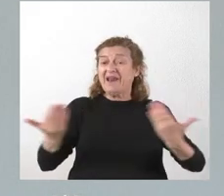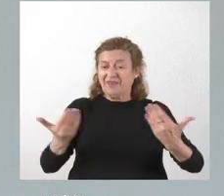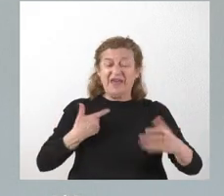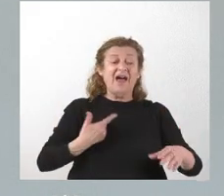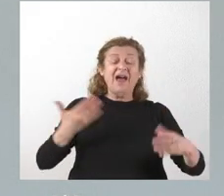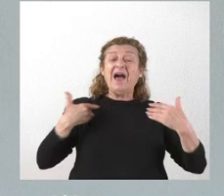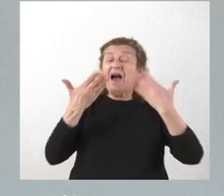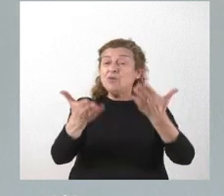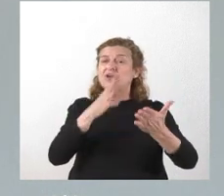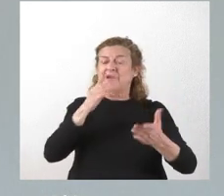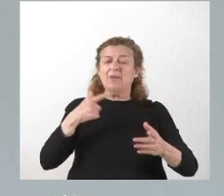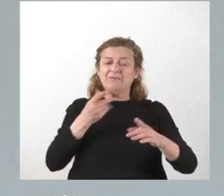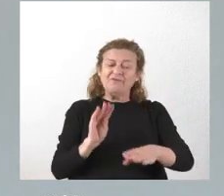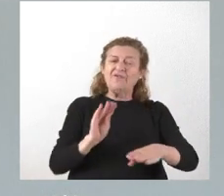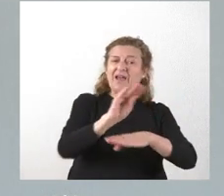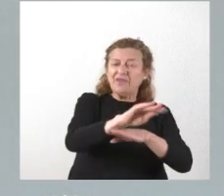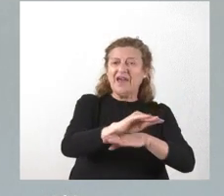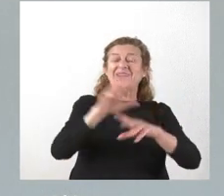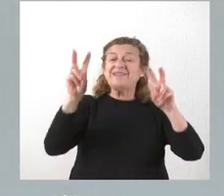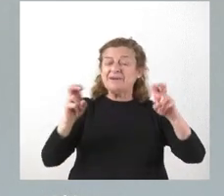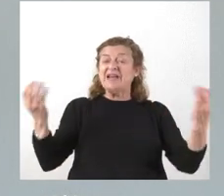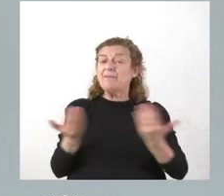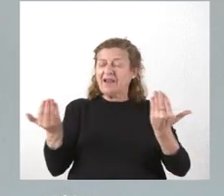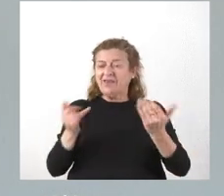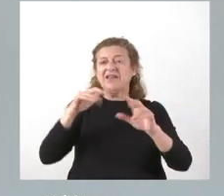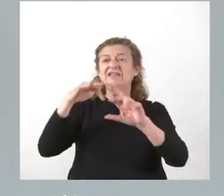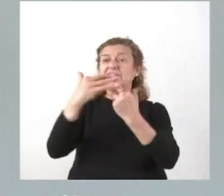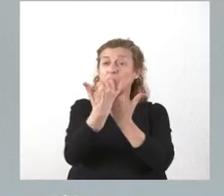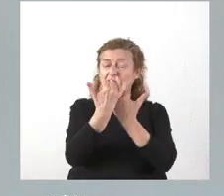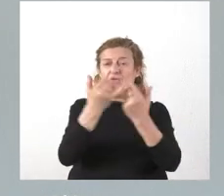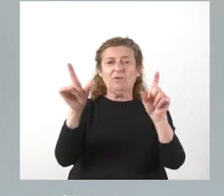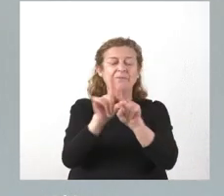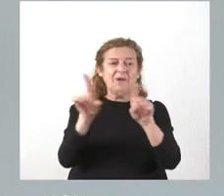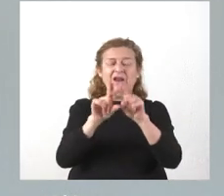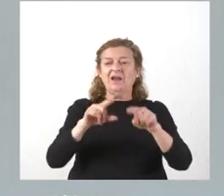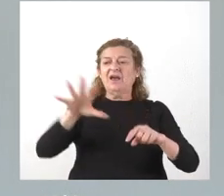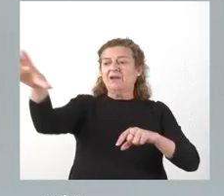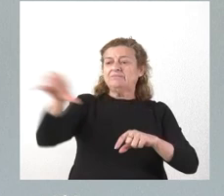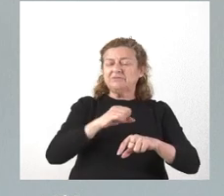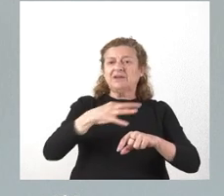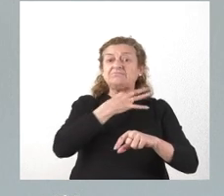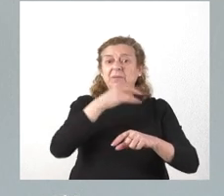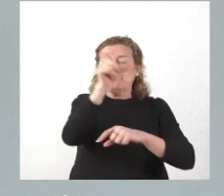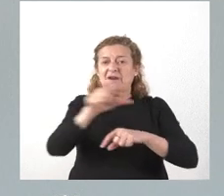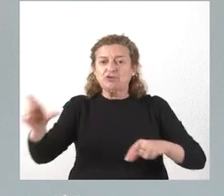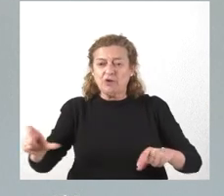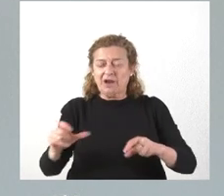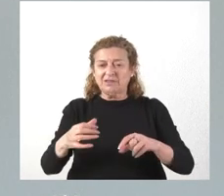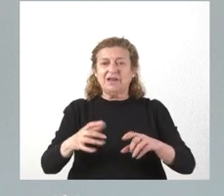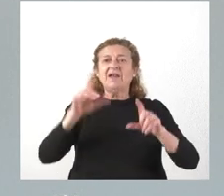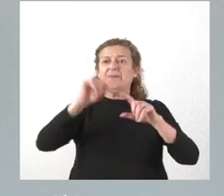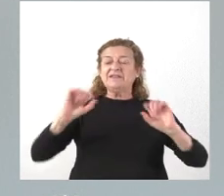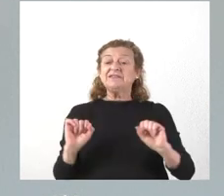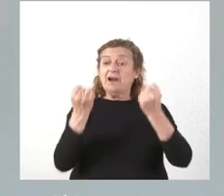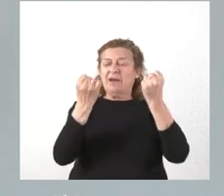financiar las intervenciones en materia de emergencia y las situaciones tales como el rescate de personas, la salvaguardia de la vida en